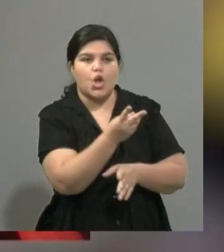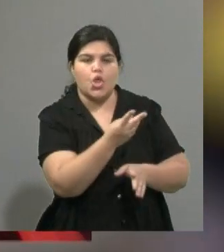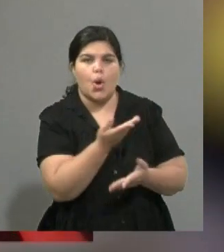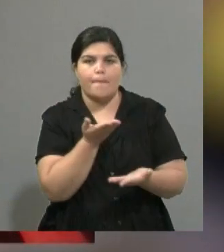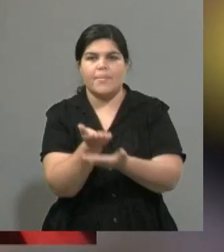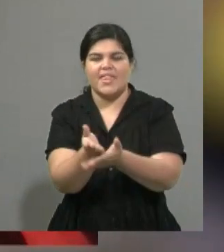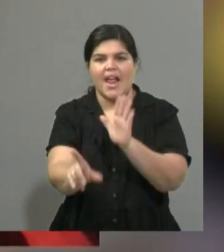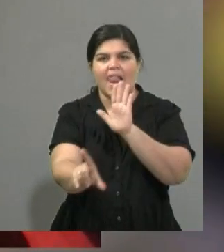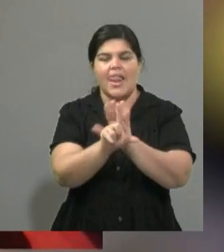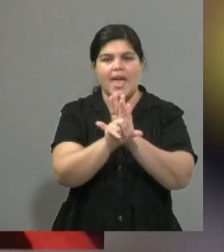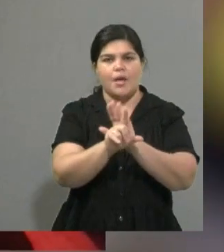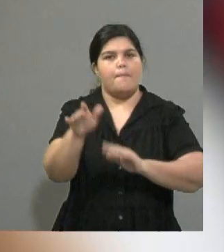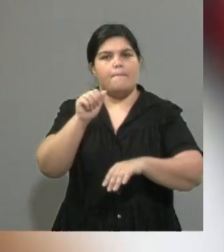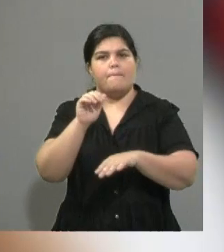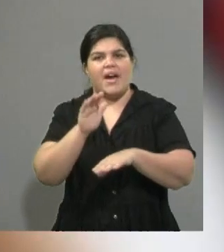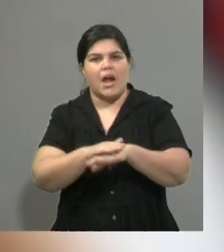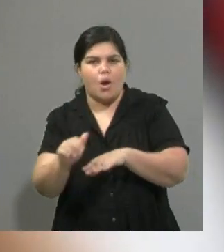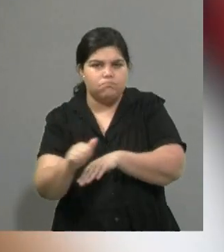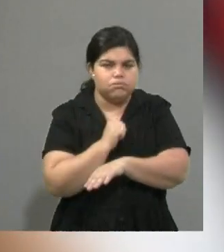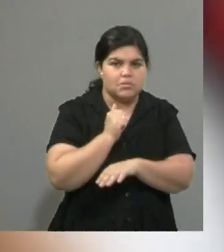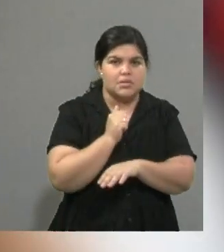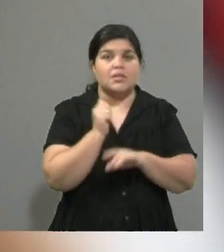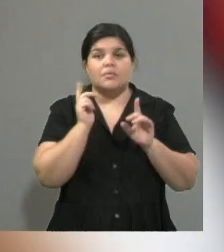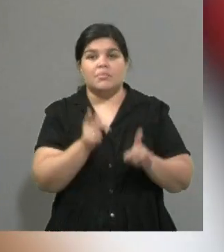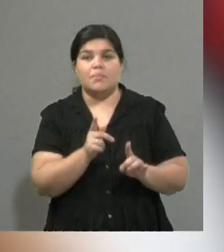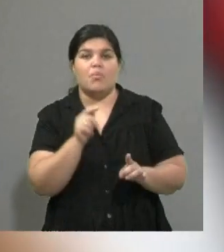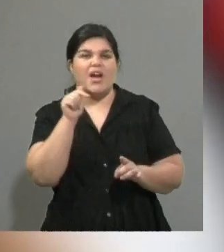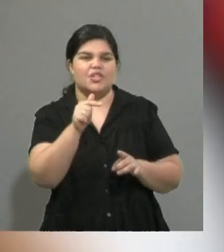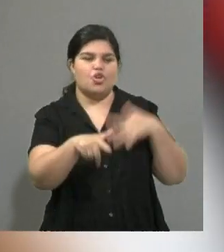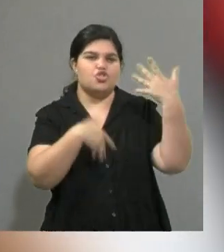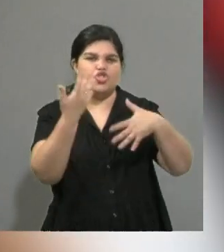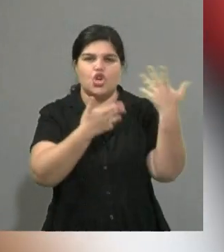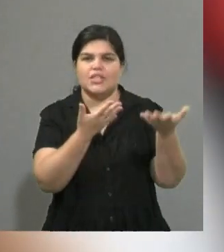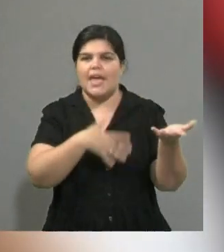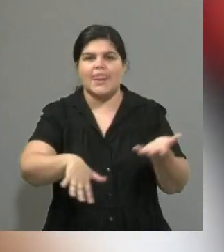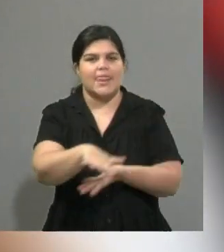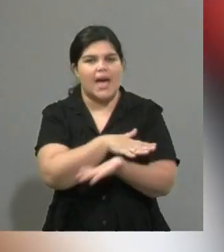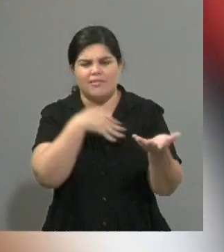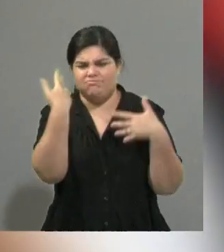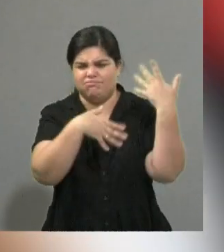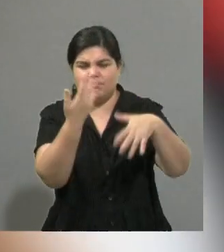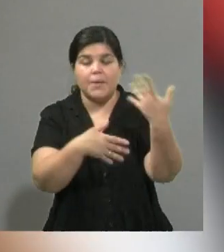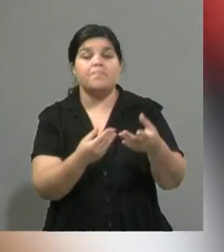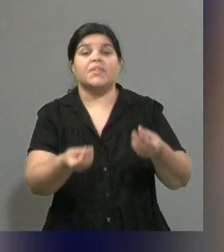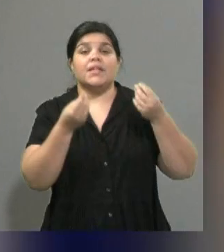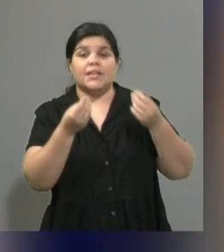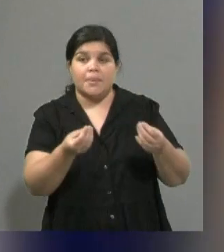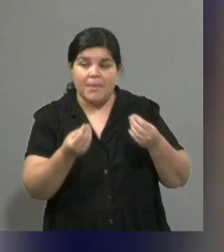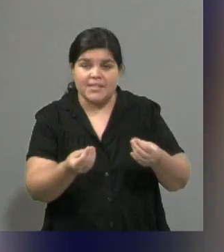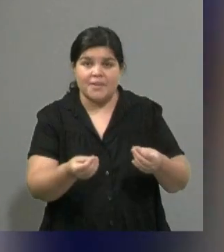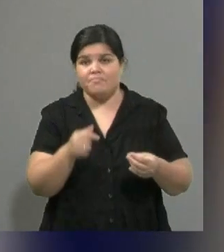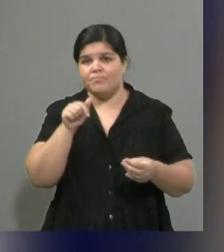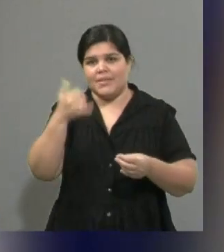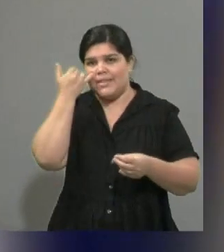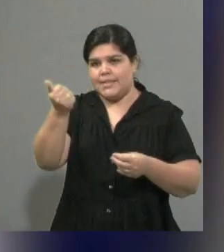presos políticos del estallido social. cuestión es que ya este hecho se mete de lleno en la campaña